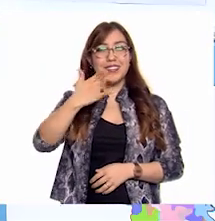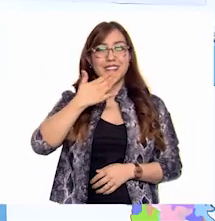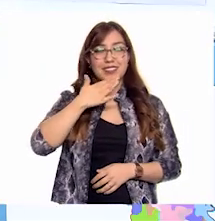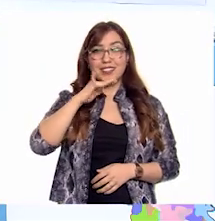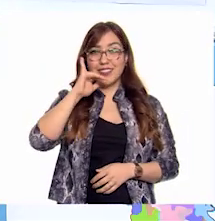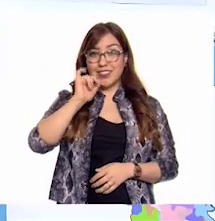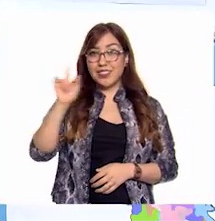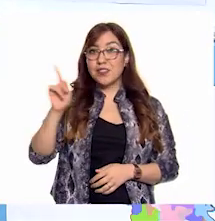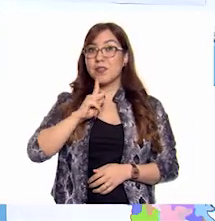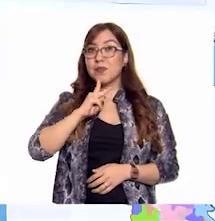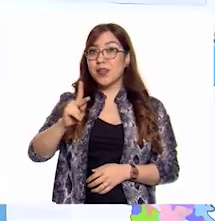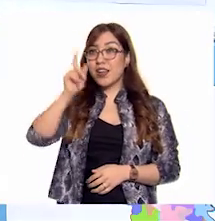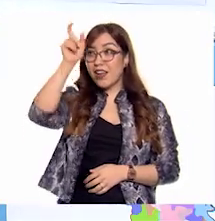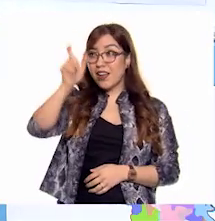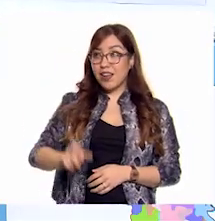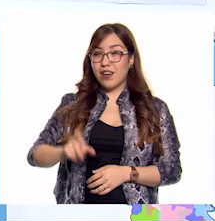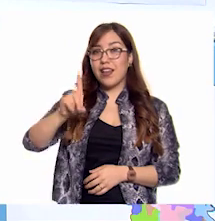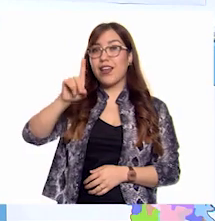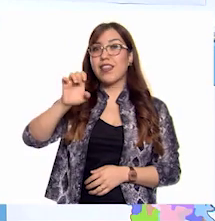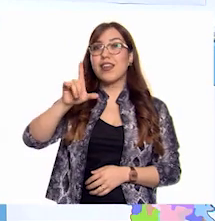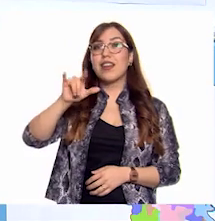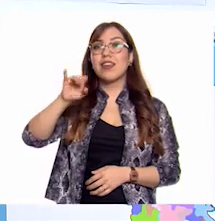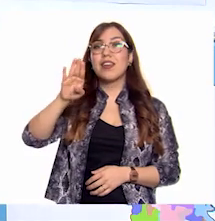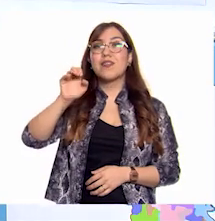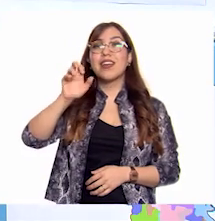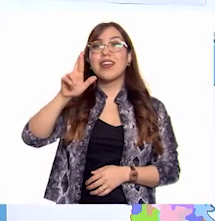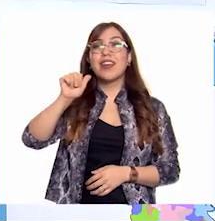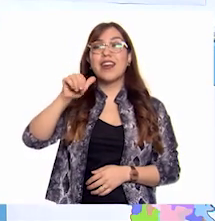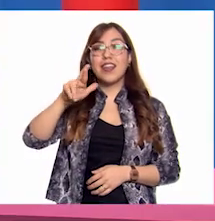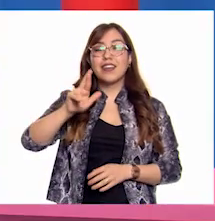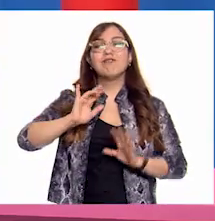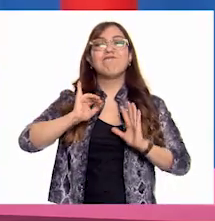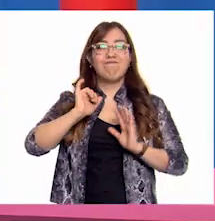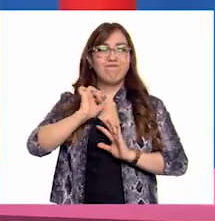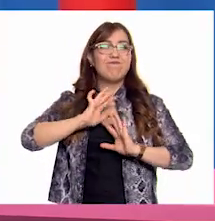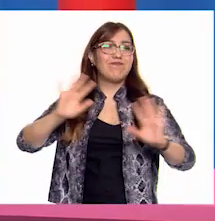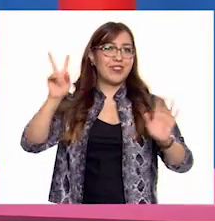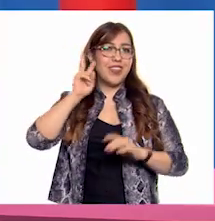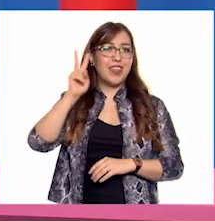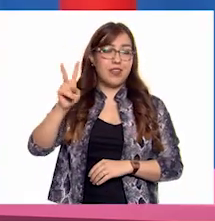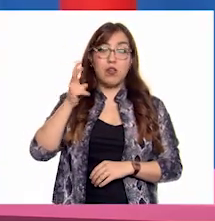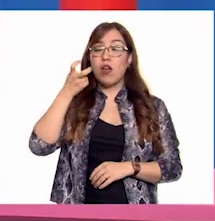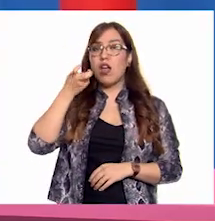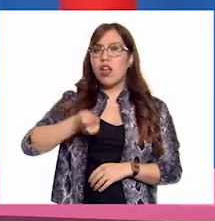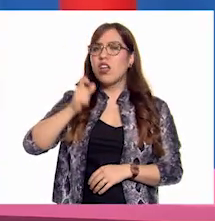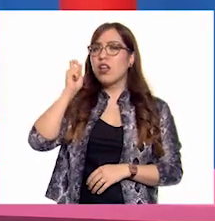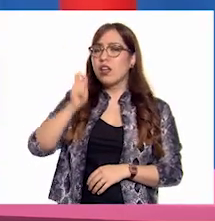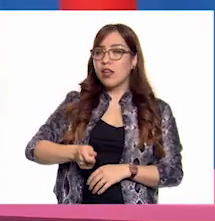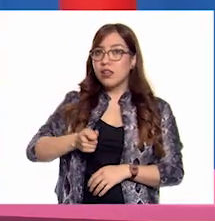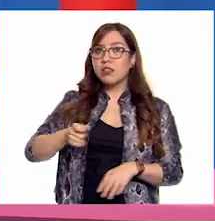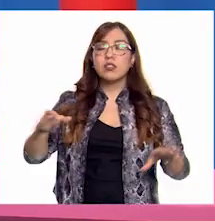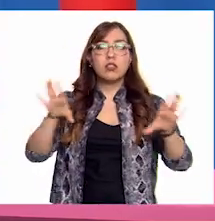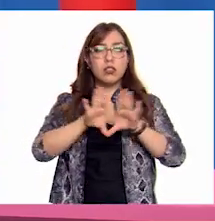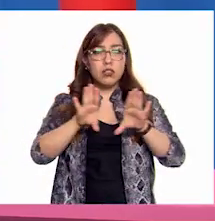La palabra es deliberar. ¡Oh! Bueno, sí. Hemos visto que deliberar es la capacidad de analizar algunas situaciones de manera